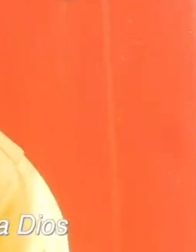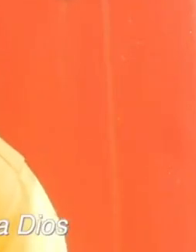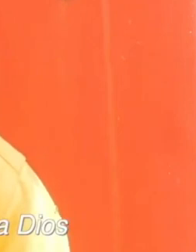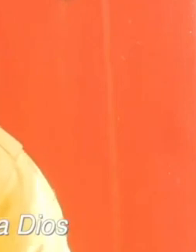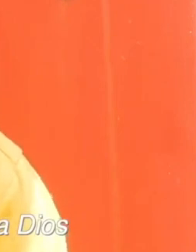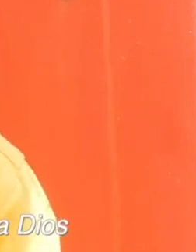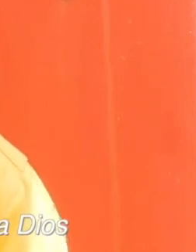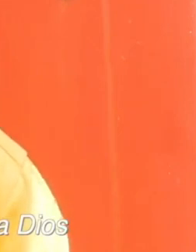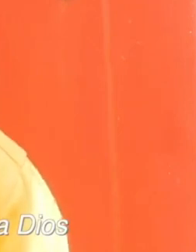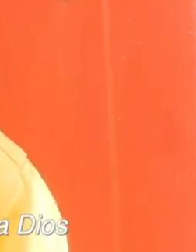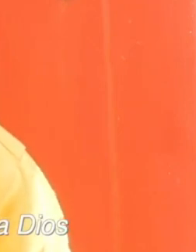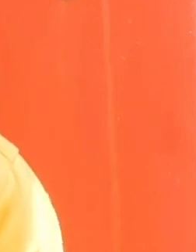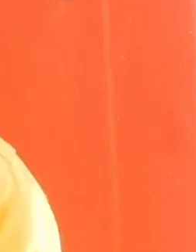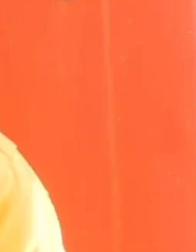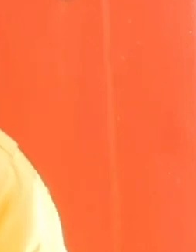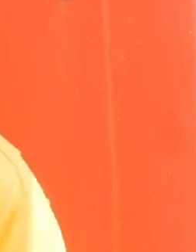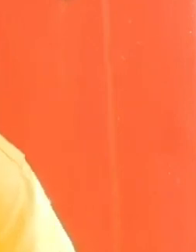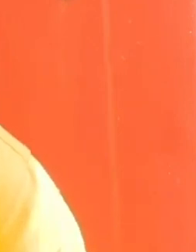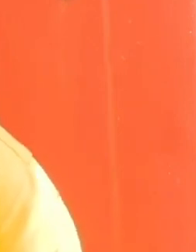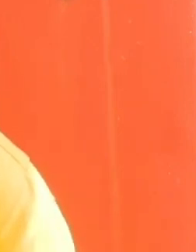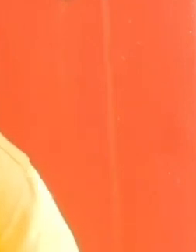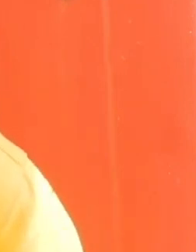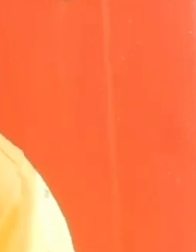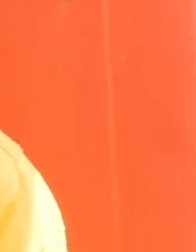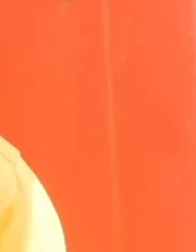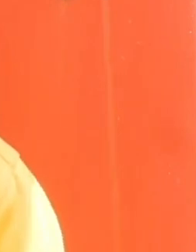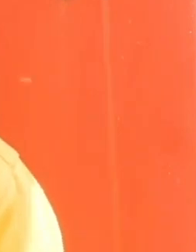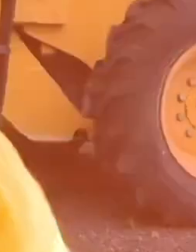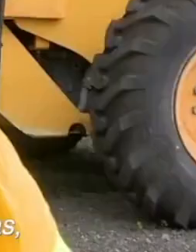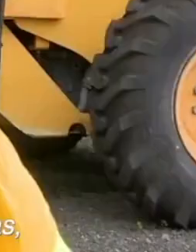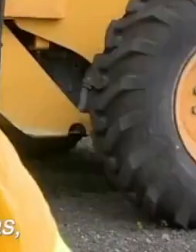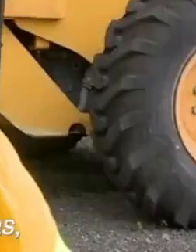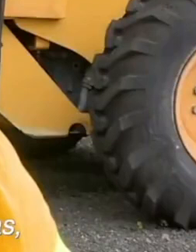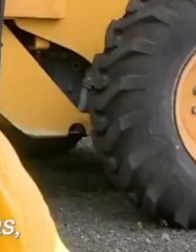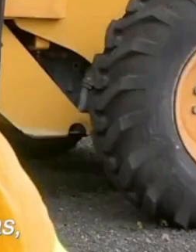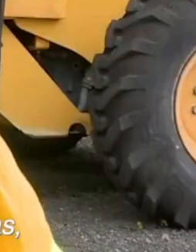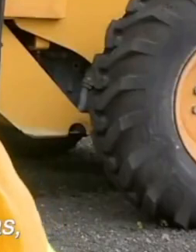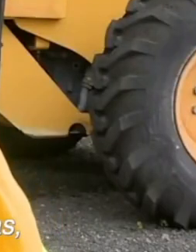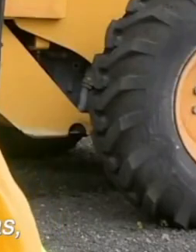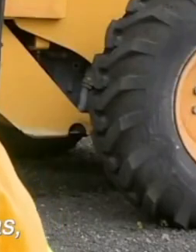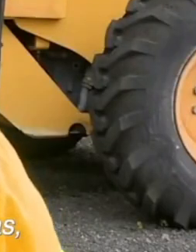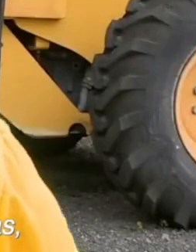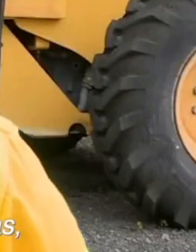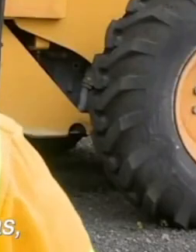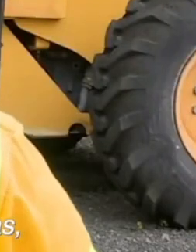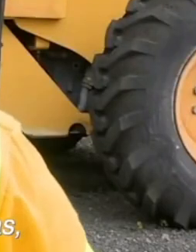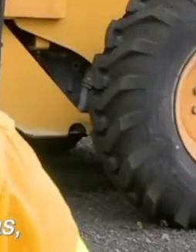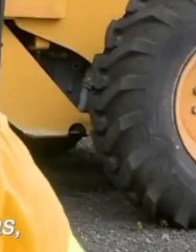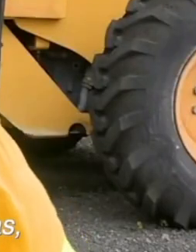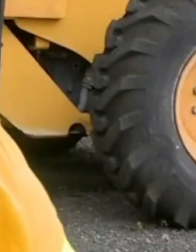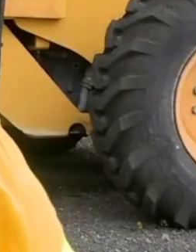puesto que tengo ahorita, gracias a Dios, y me siento orgulloso de mi trabajo. Día con día trabajamos para tener las